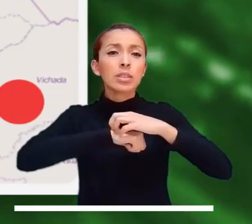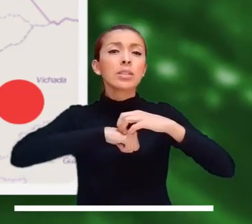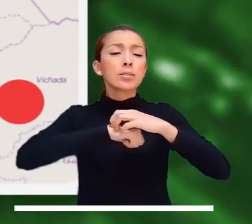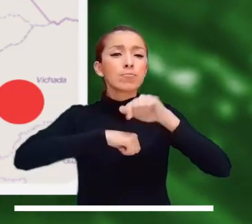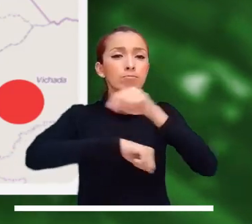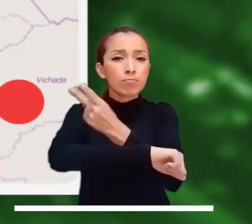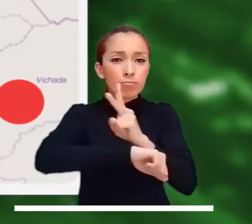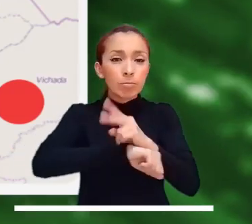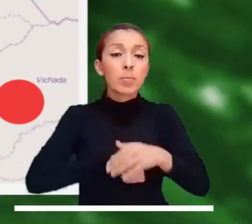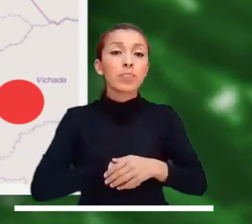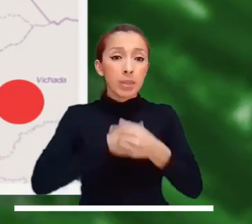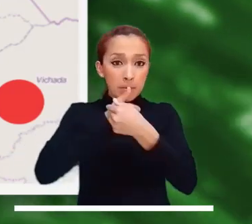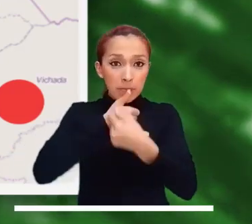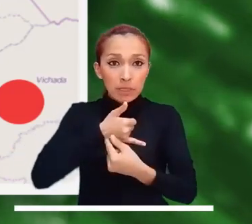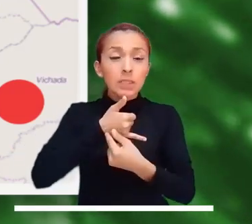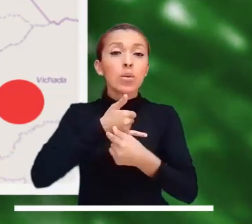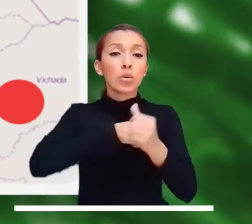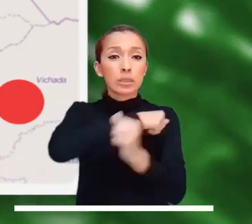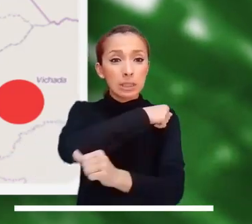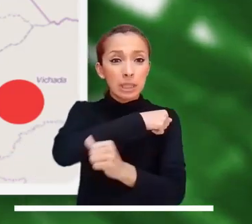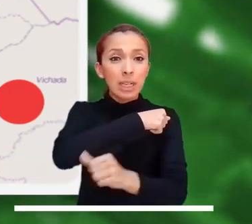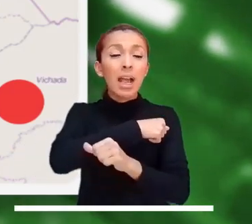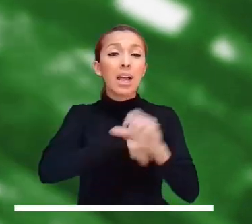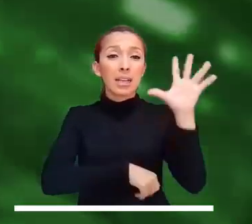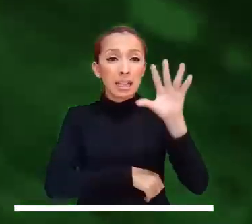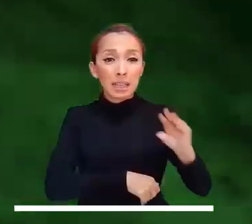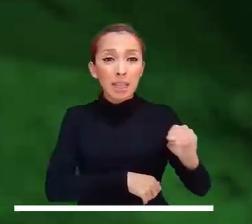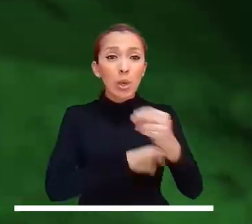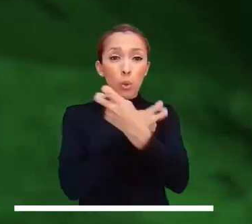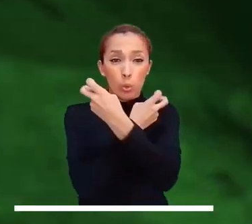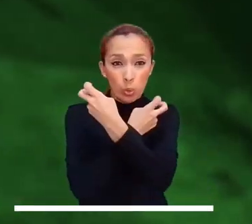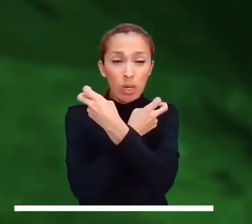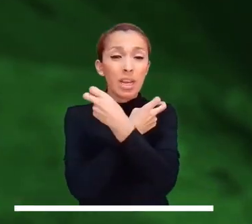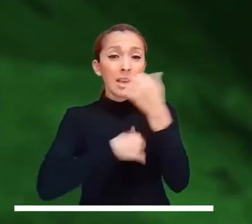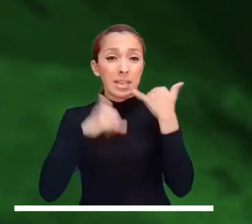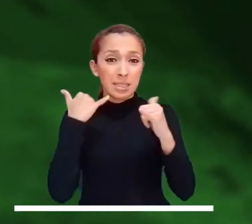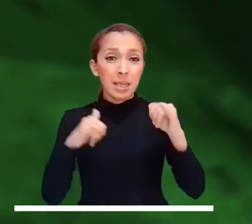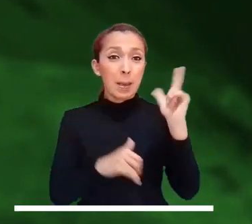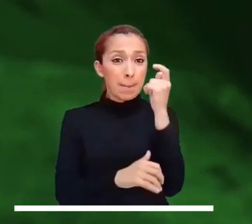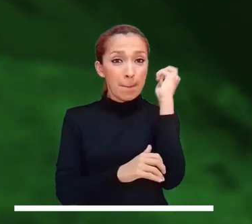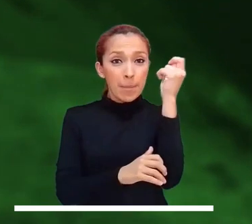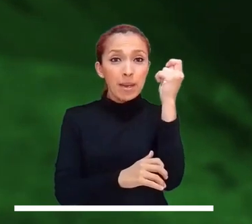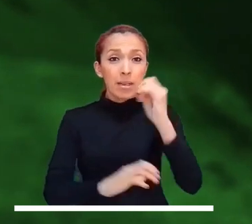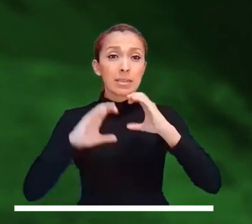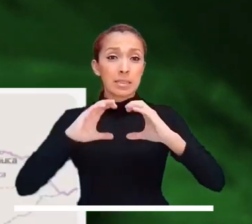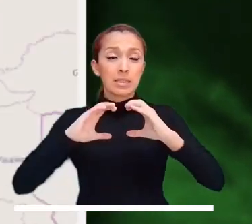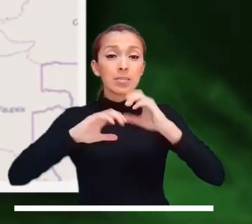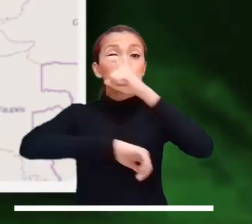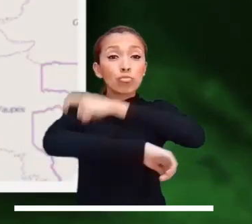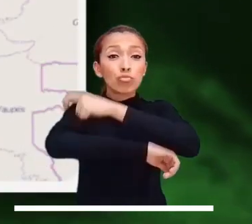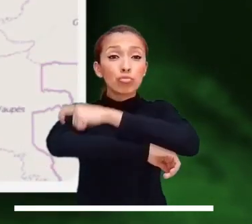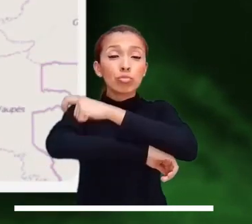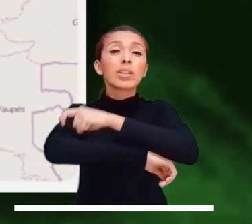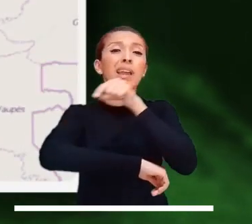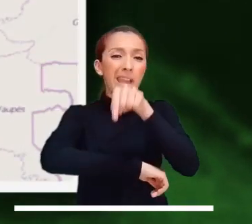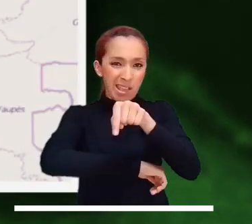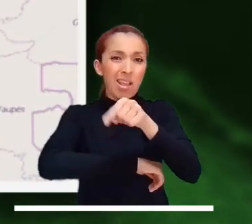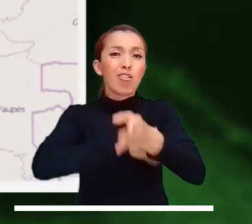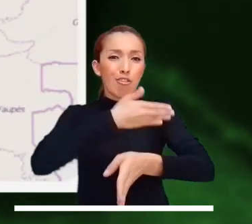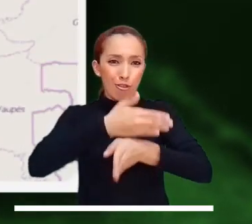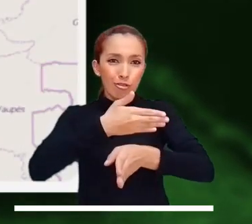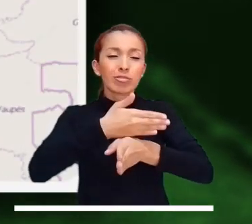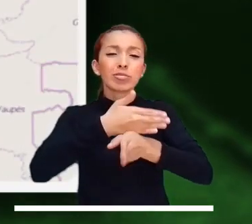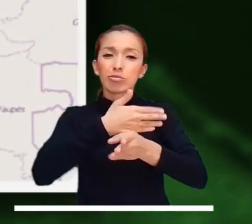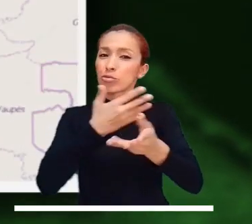Boyacá y Bichada. En el Pacífico, Boyacá, Caldas, Quindío, Huila, Casanare, Meta, Caquetá y Putumayo